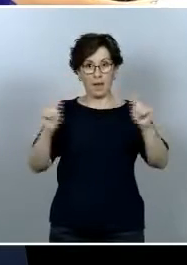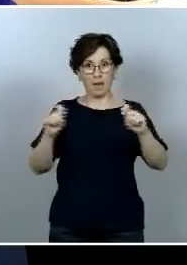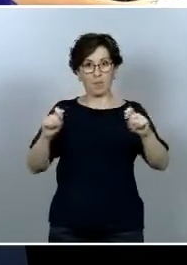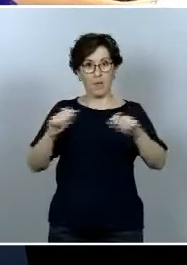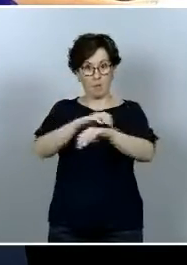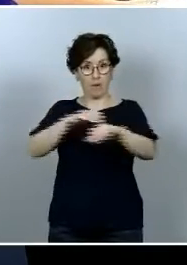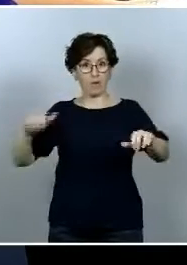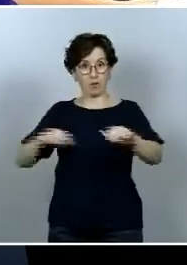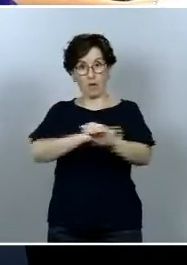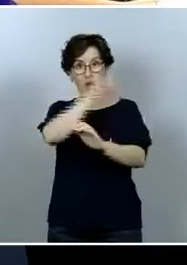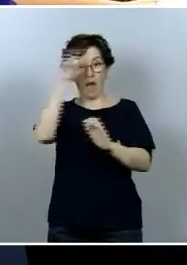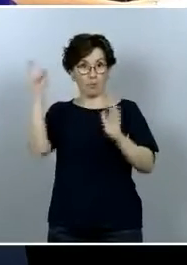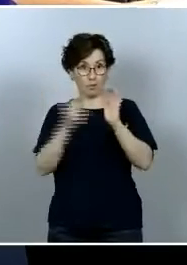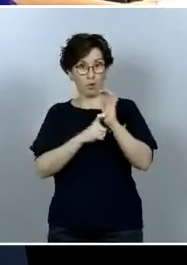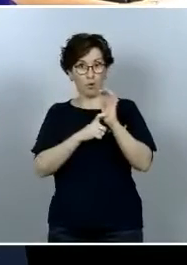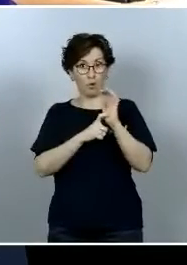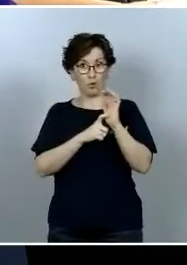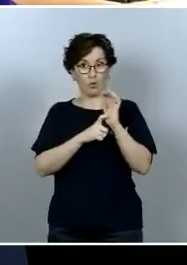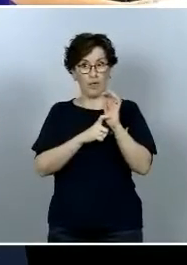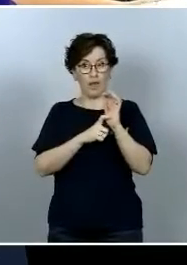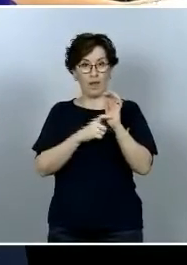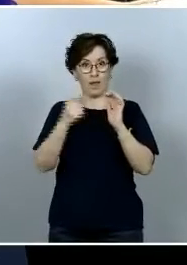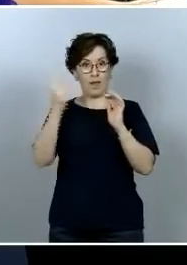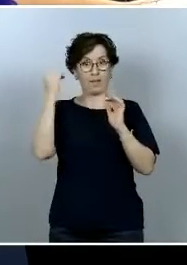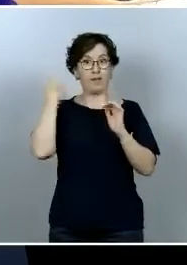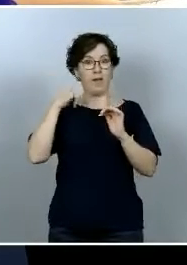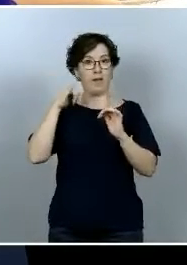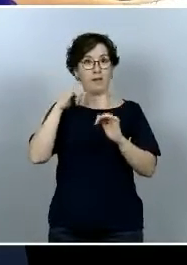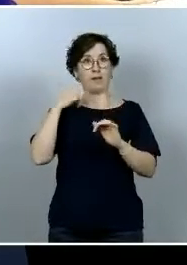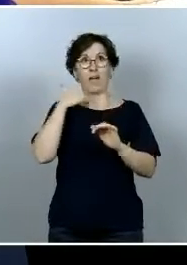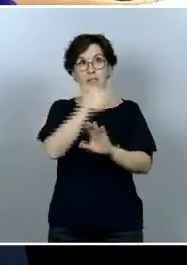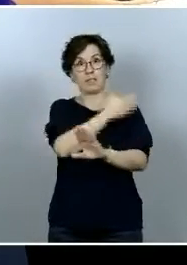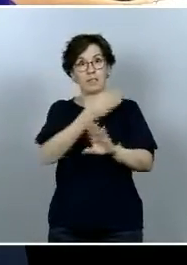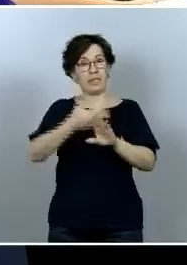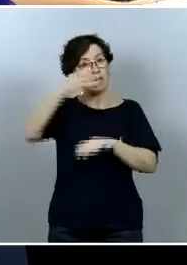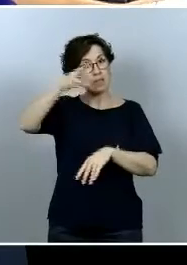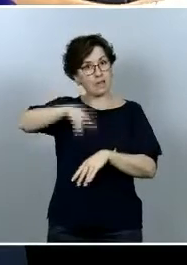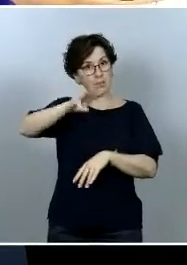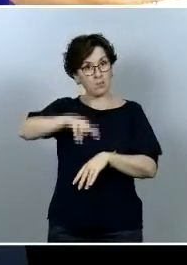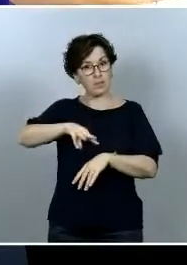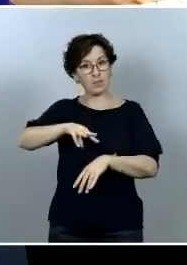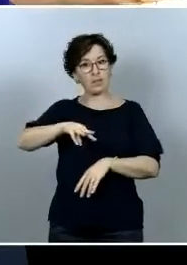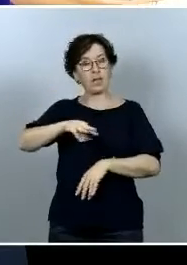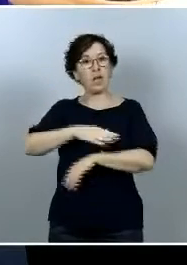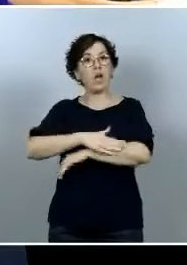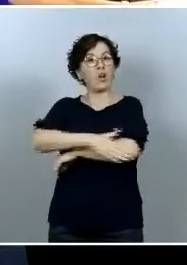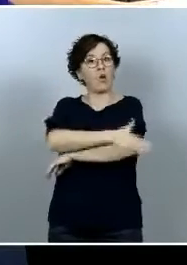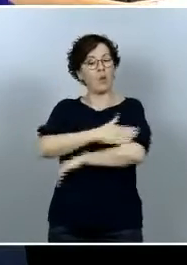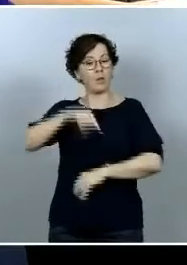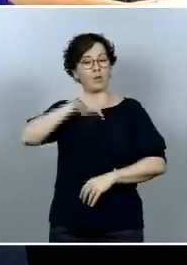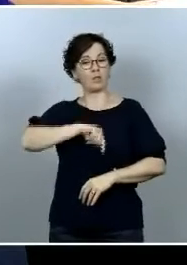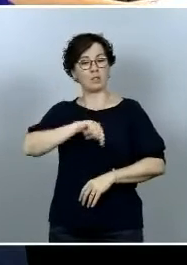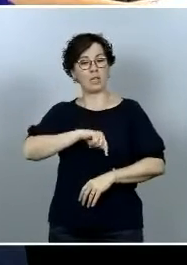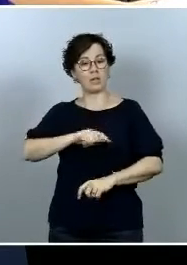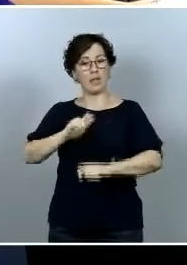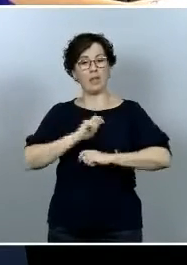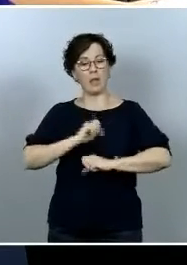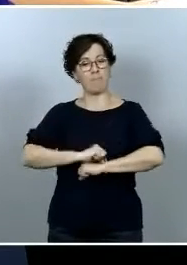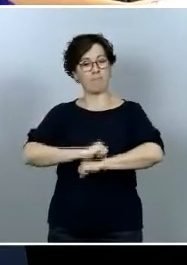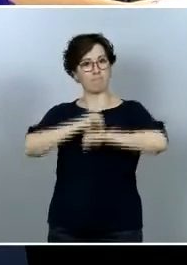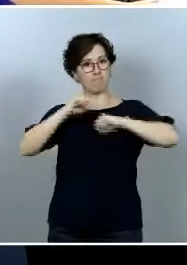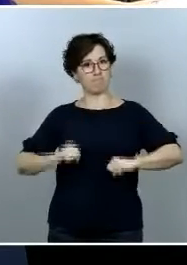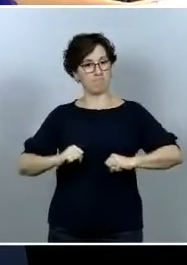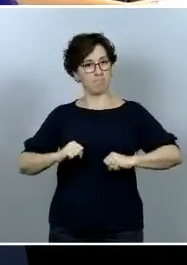al final serán casi tres meses si el gobierno se ve reforzado ante la salida ya inminente digamos de